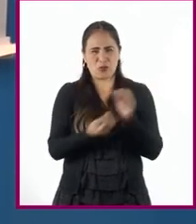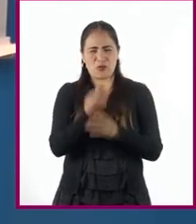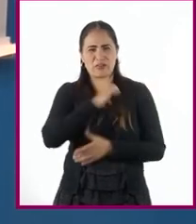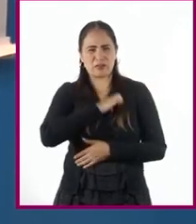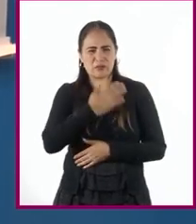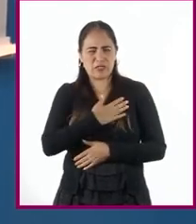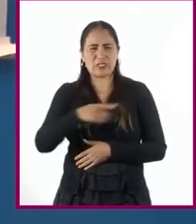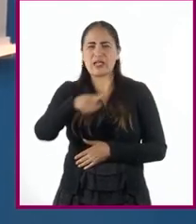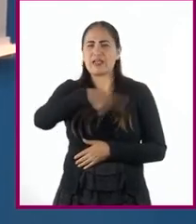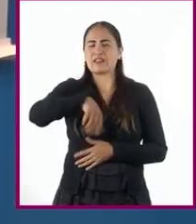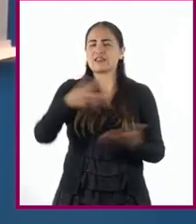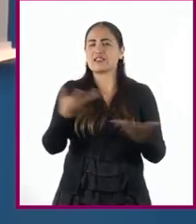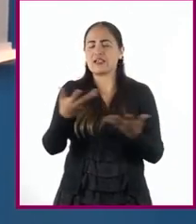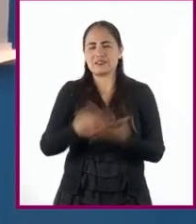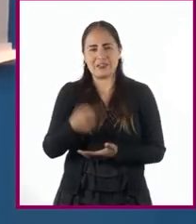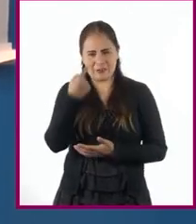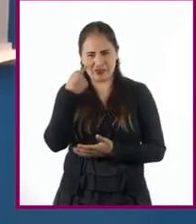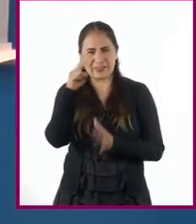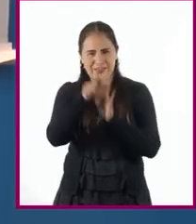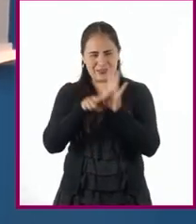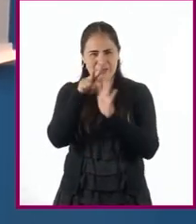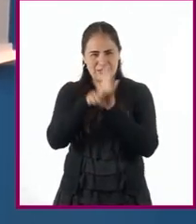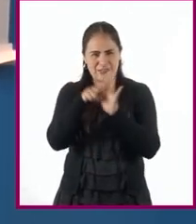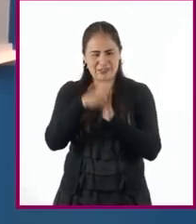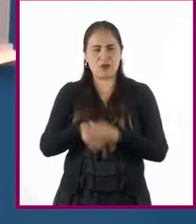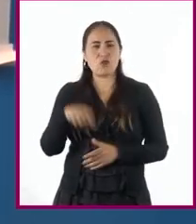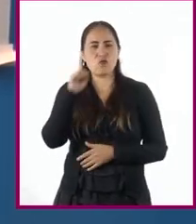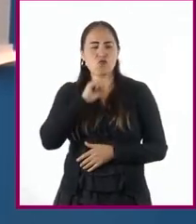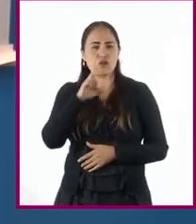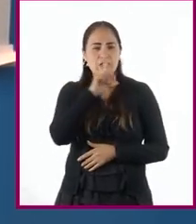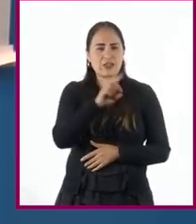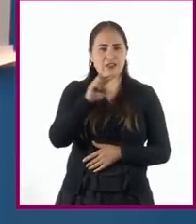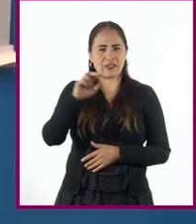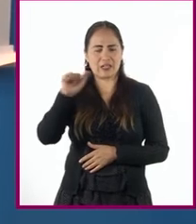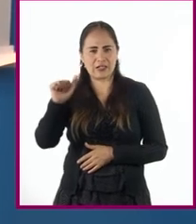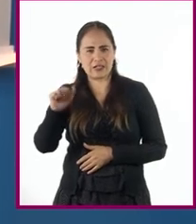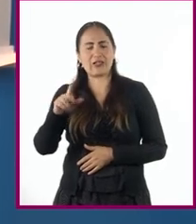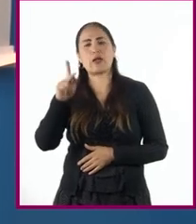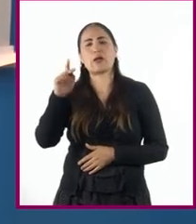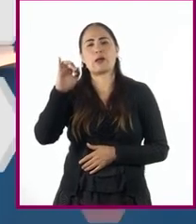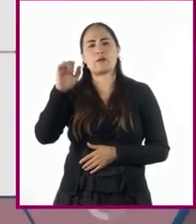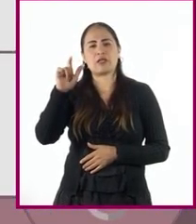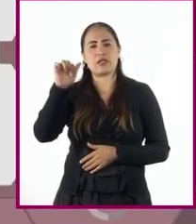veamos y escuchemos el siguiente video de la doctora Pilar González.